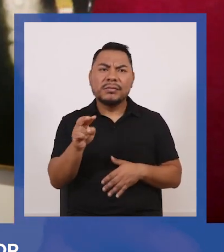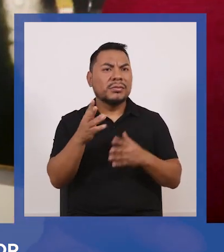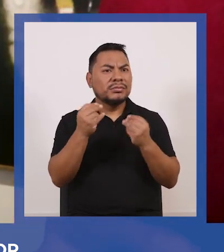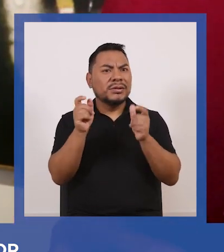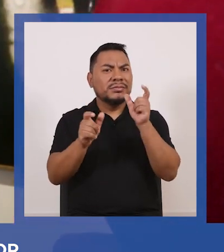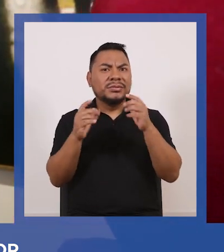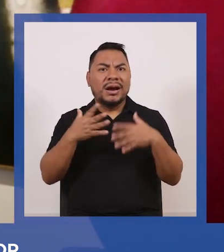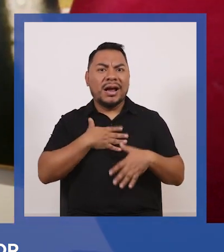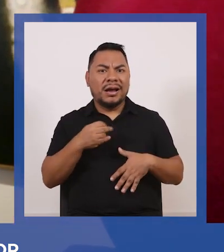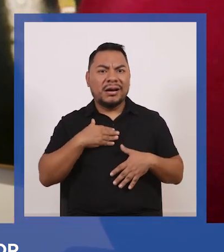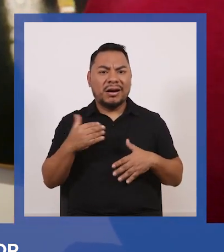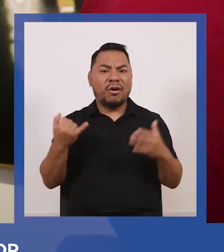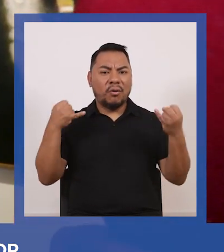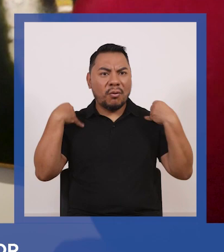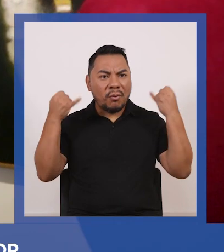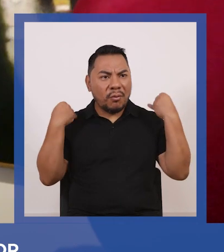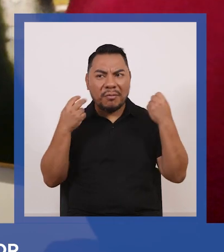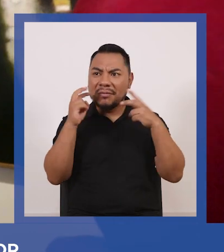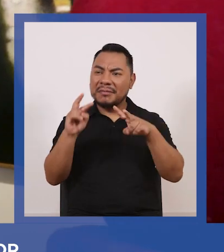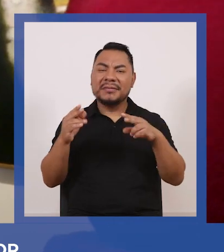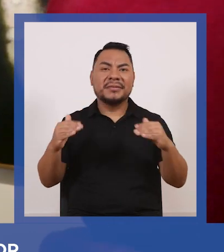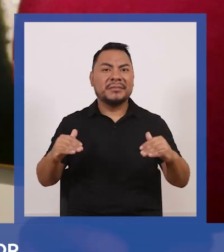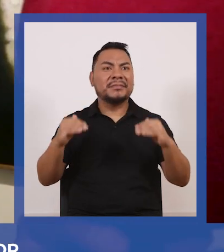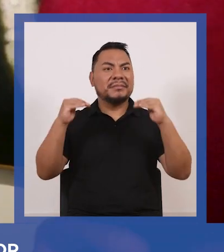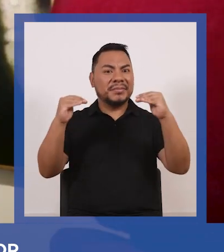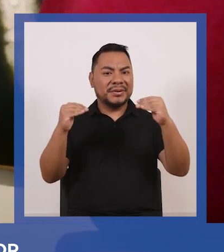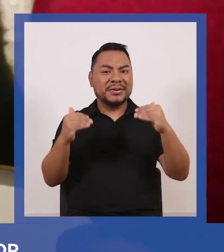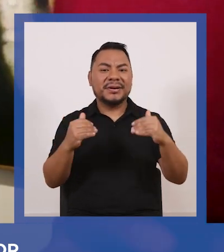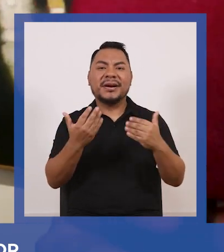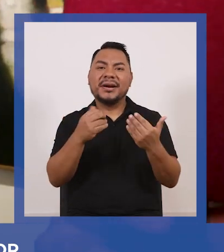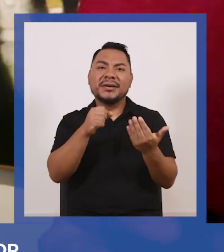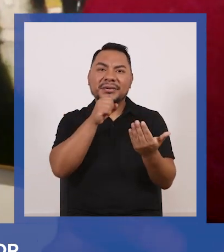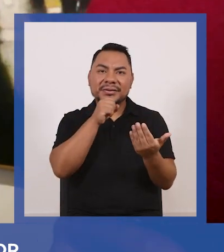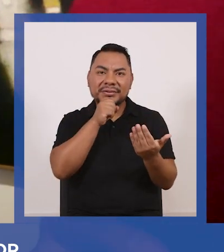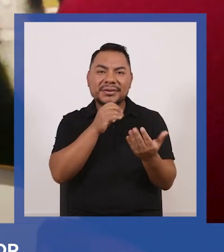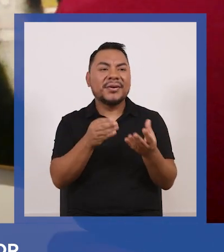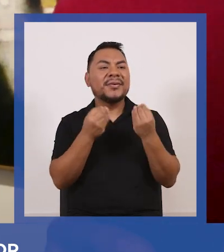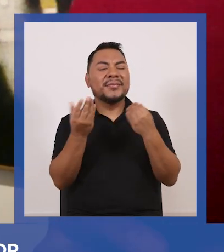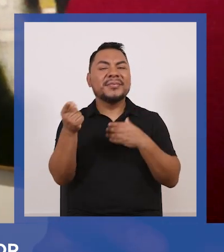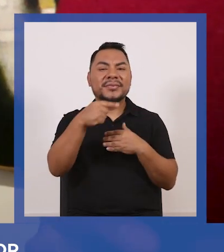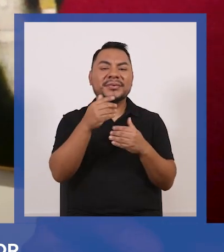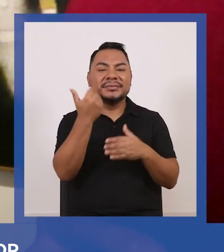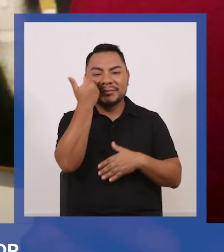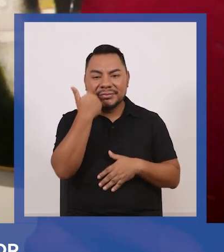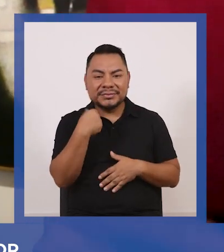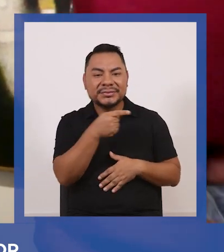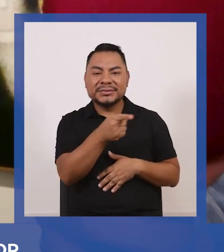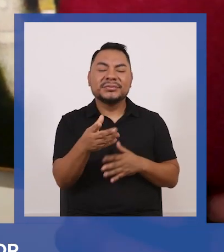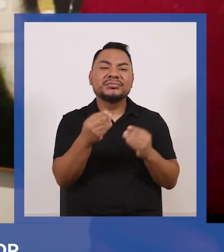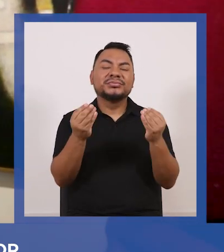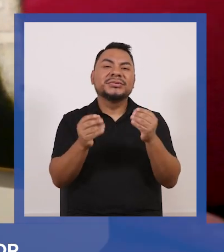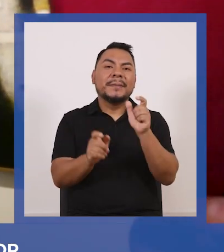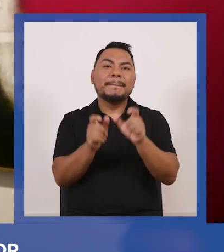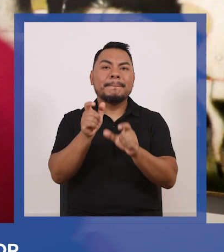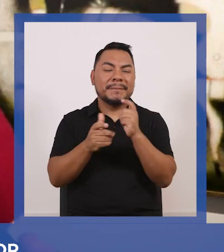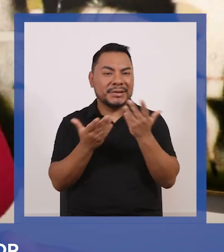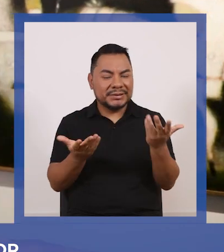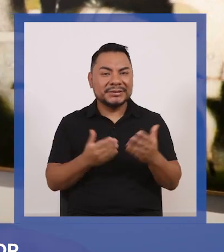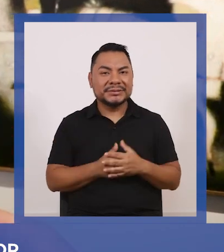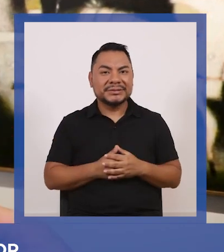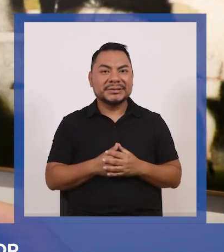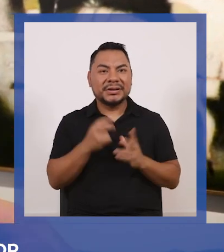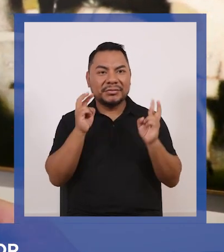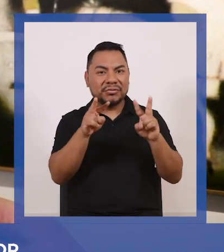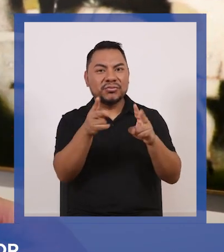muchas edades ¿no? gente joven gente de la promo también ¿cómo lo hace sentir recibir el cariño de tanta gente que viene a ver su obra?